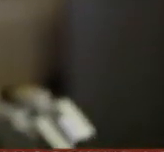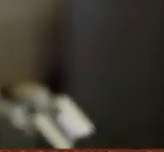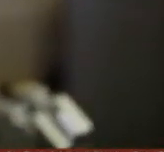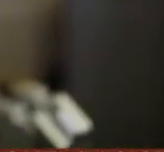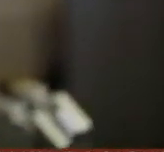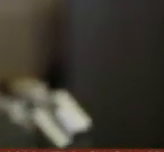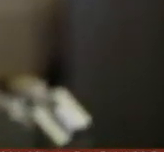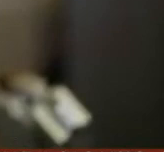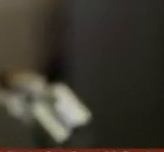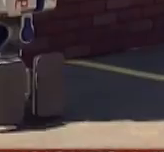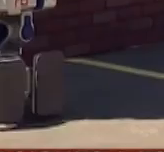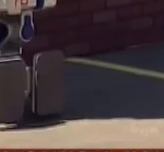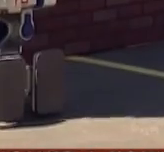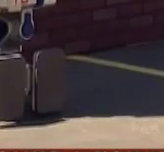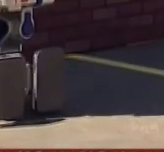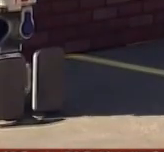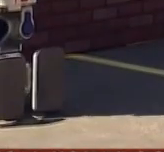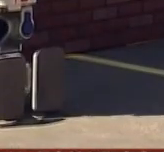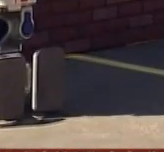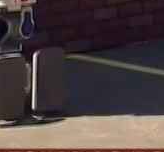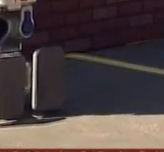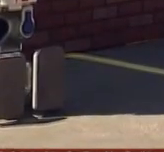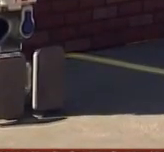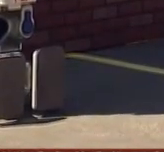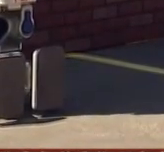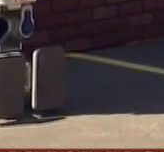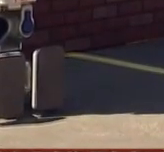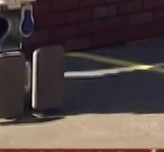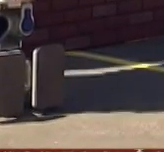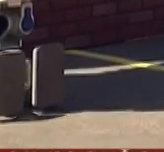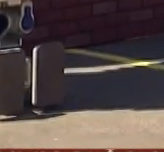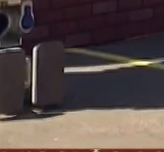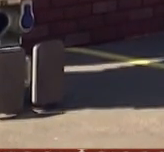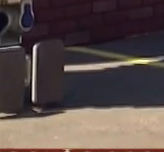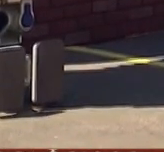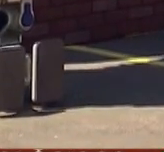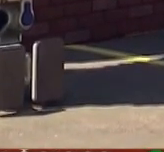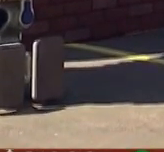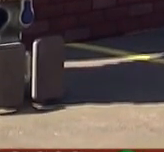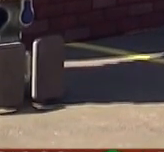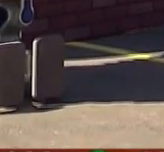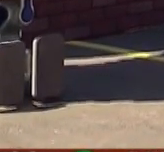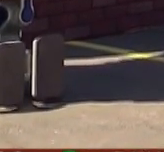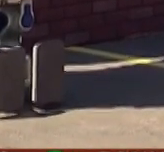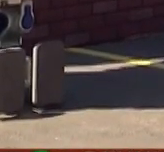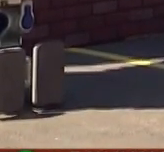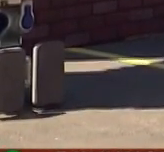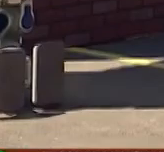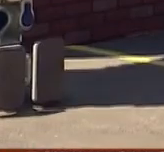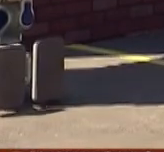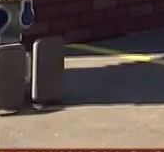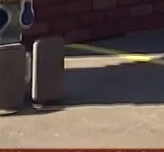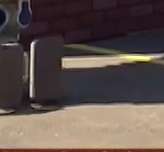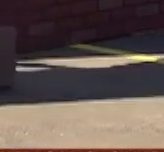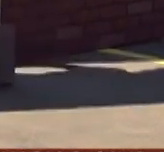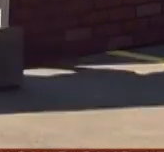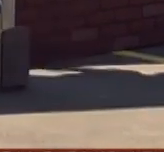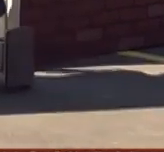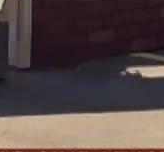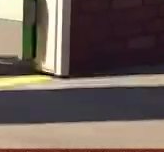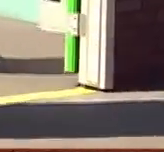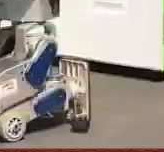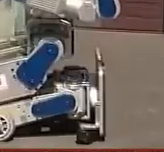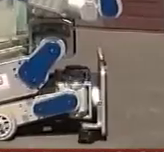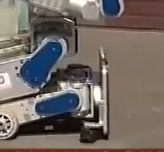kilogramos y unos 70 metros de altura, este robot podría solucionar en gran medida la vida de muchas personas, porque